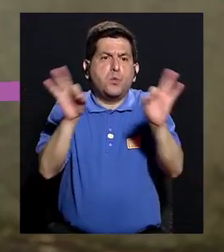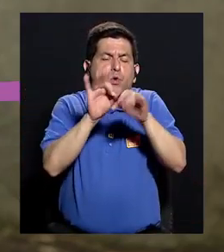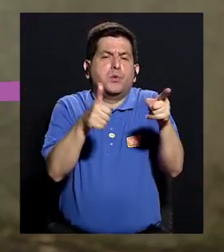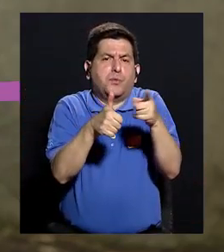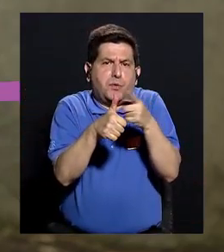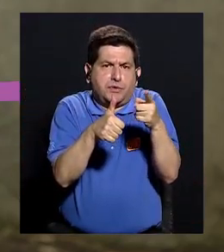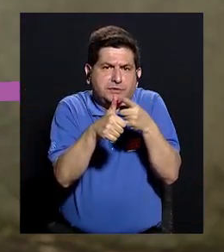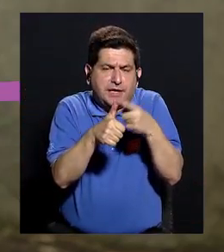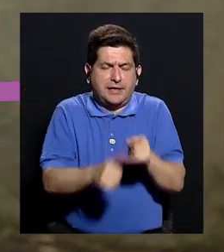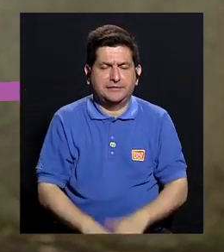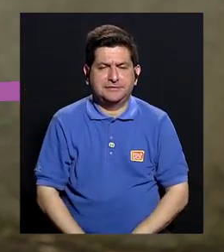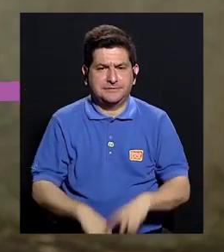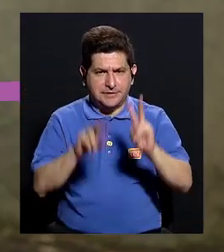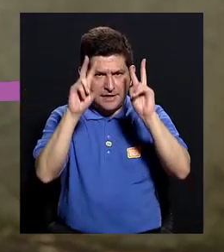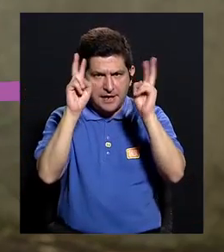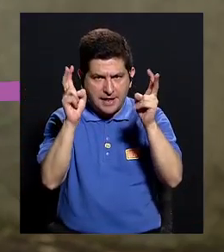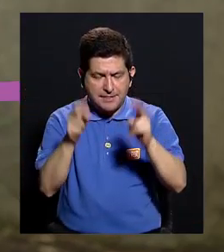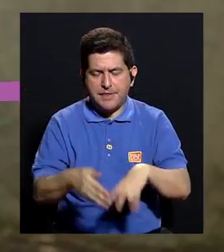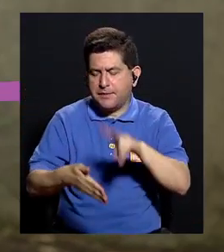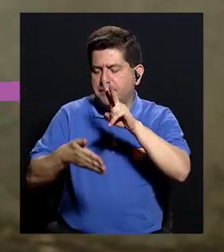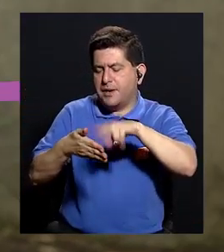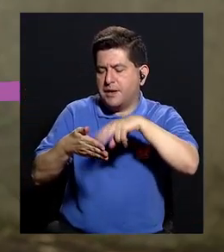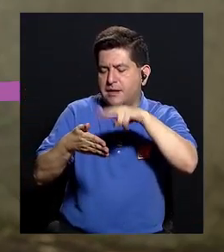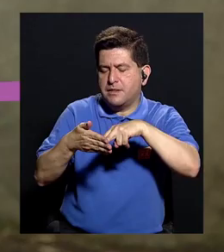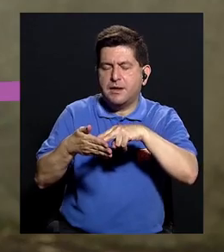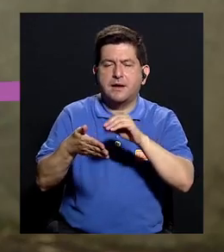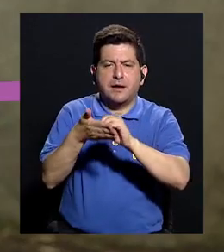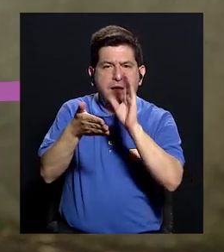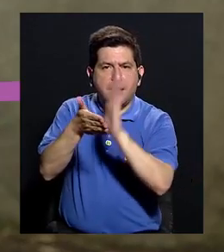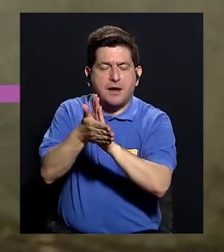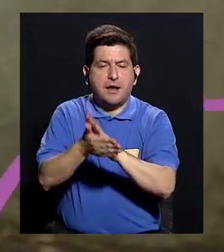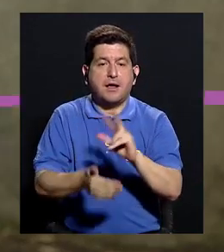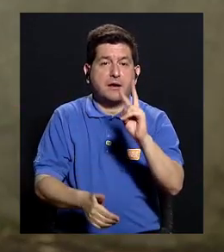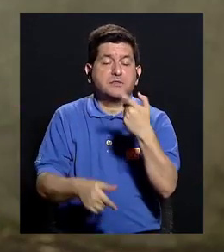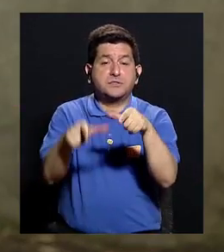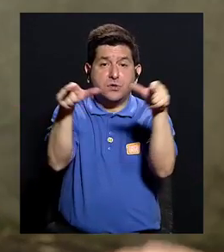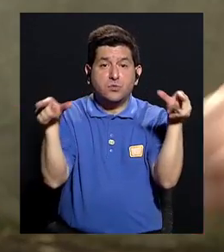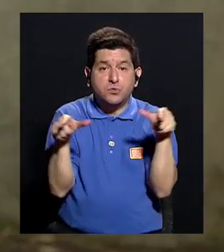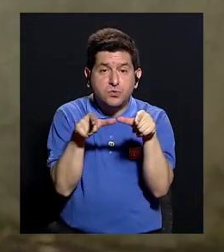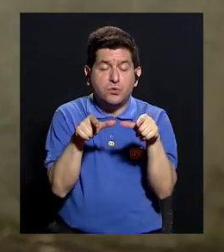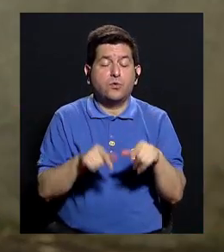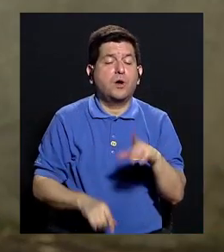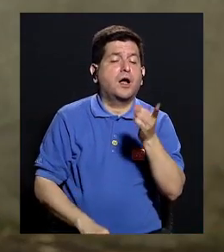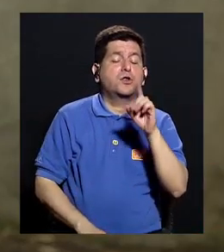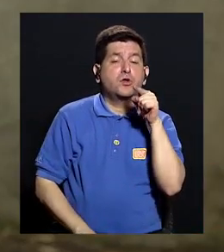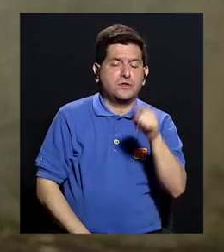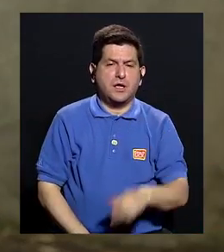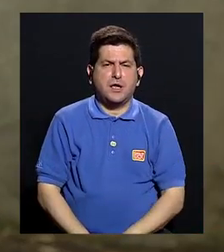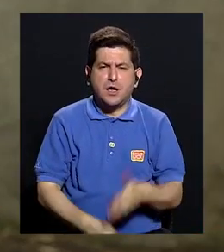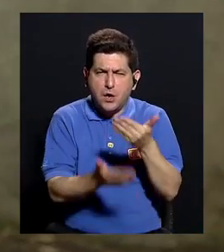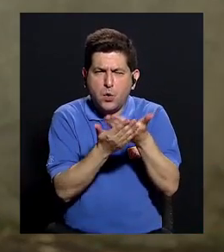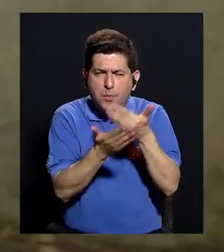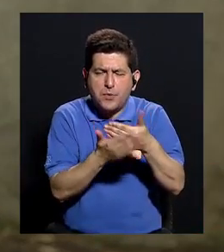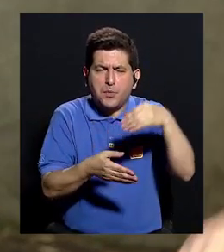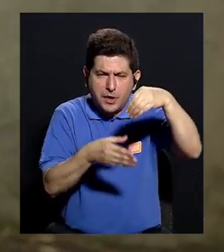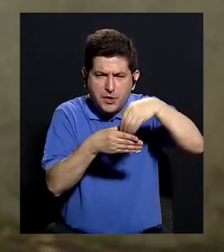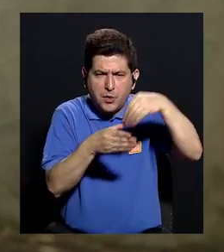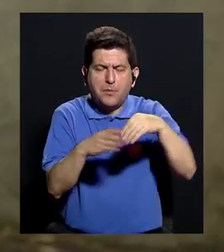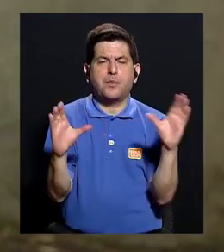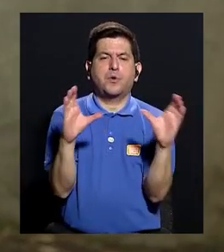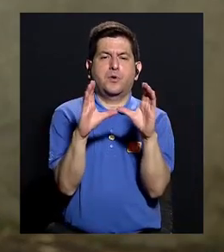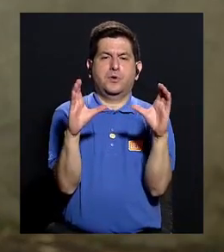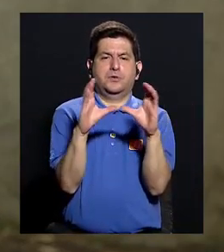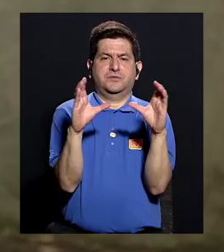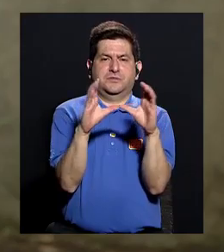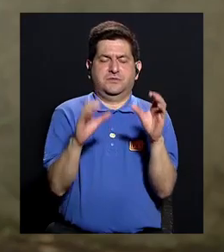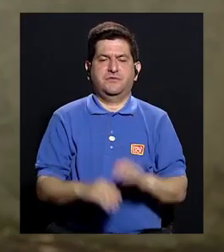importante, primero que nada, pues, el tema de leer las etiquetas y, segundo, el sector donde se encuentren y, tercero, verificar que realmente el producto traiga